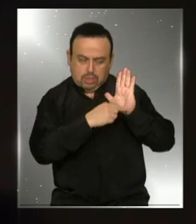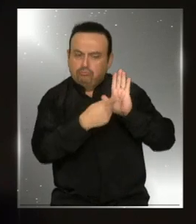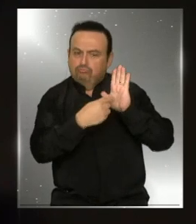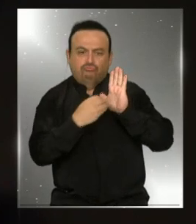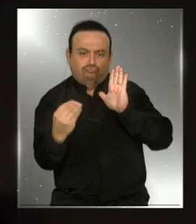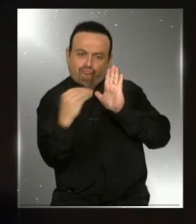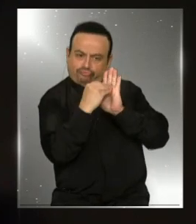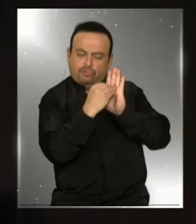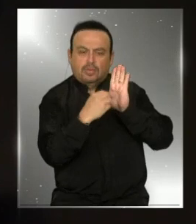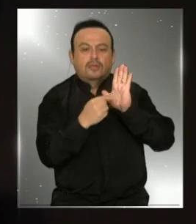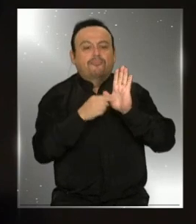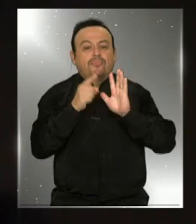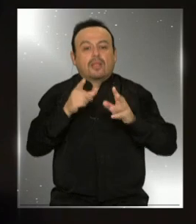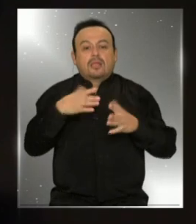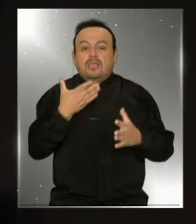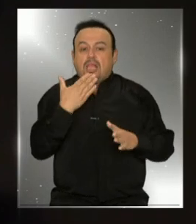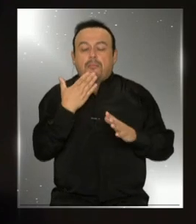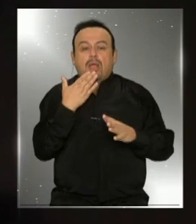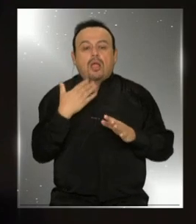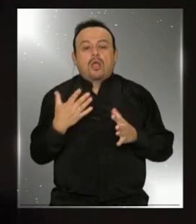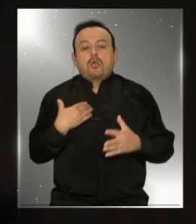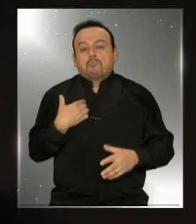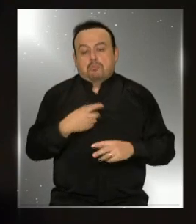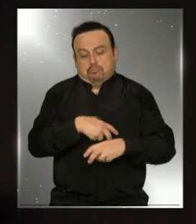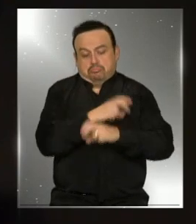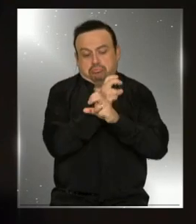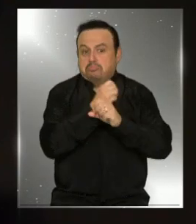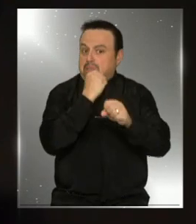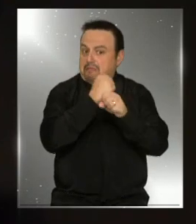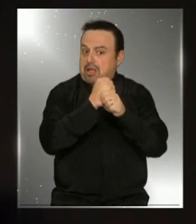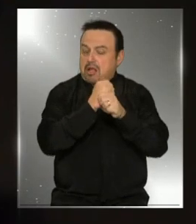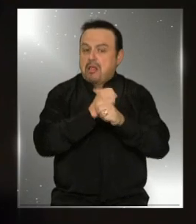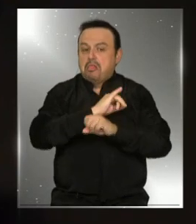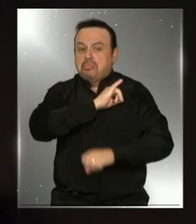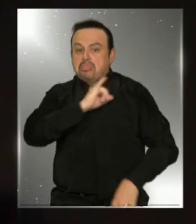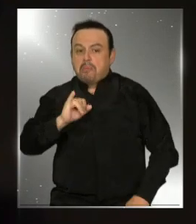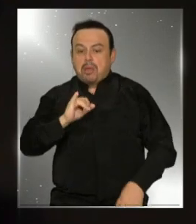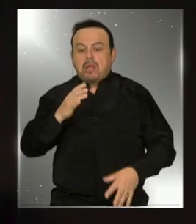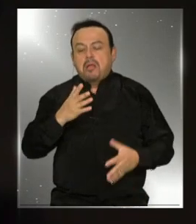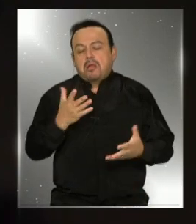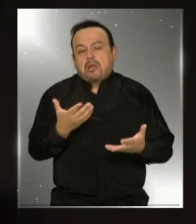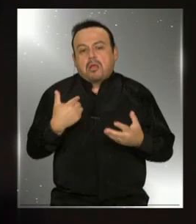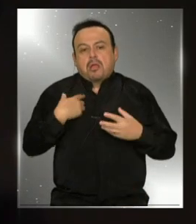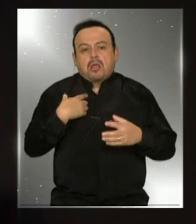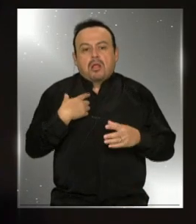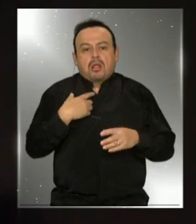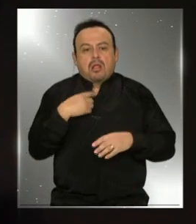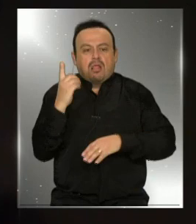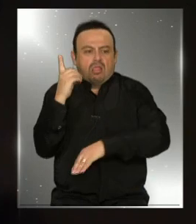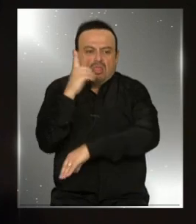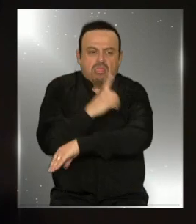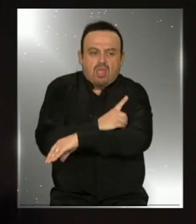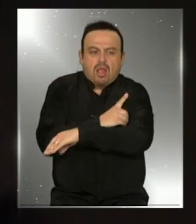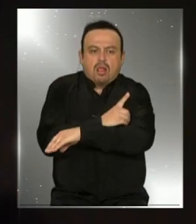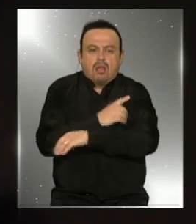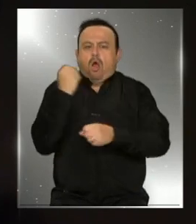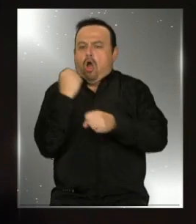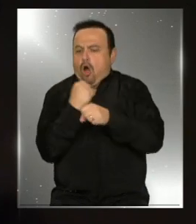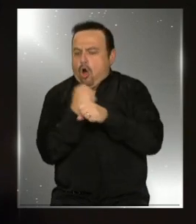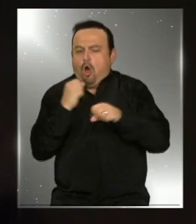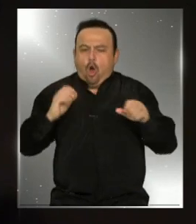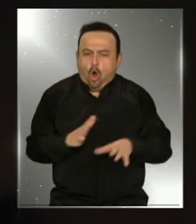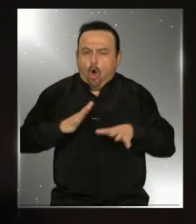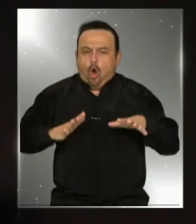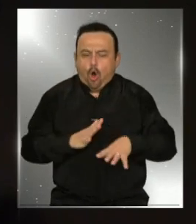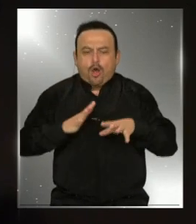Así como el derecho a desconexión. Cuando uno tiene teletrabajo, siempre existe el riesgo de que la jornada no termine nunca, ¿no es cierto? Y que uno